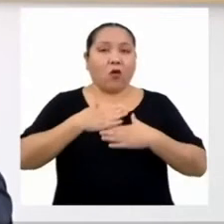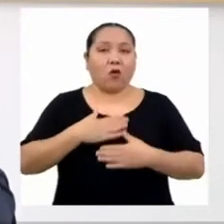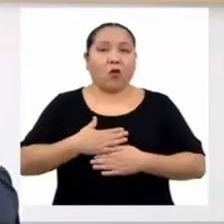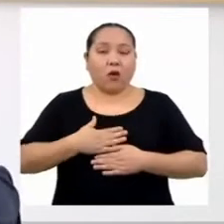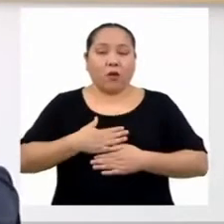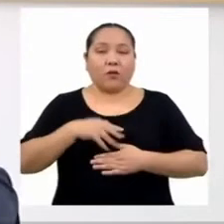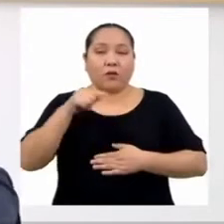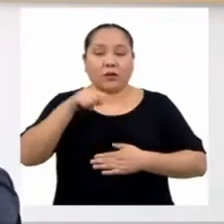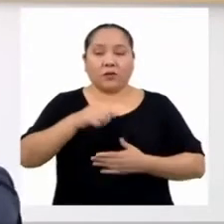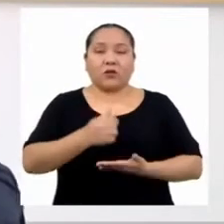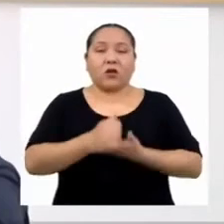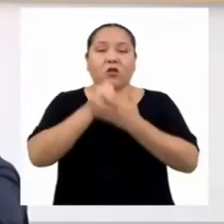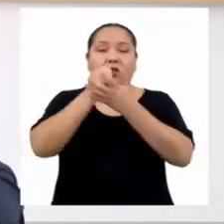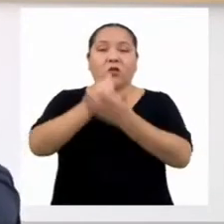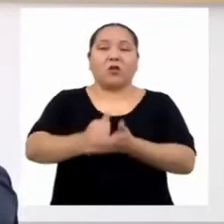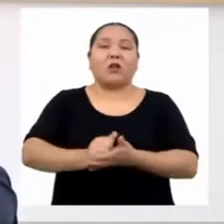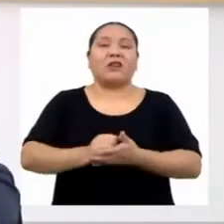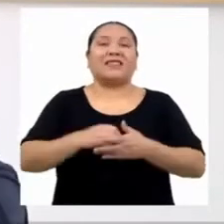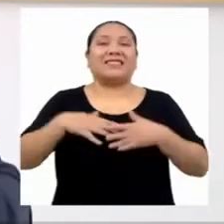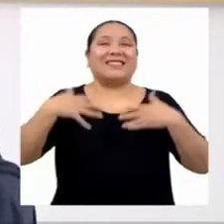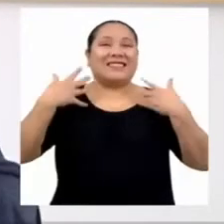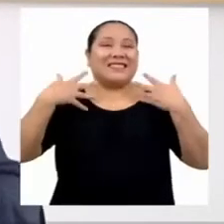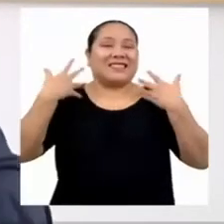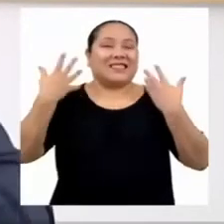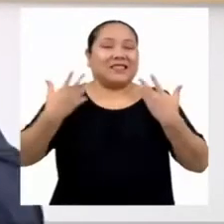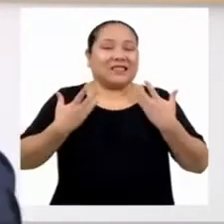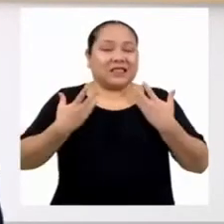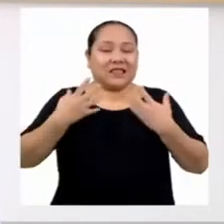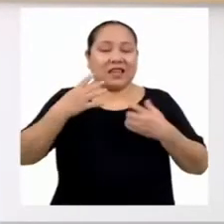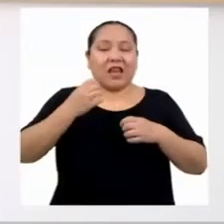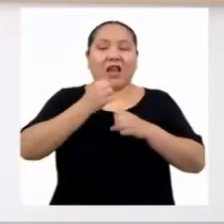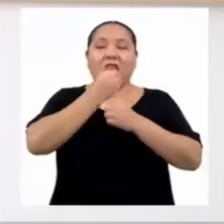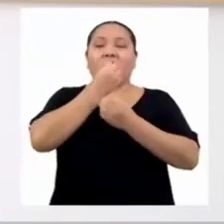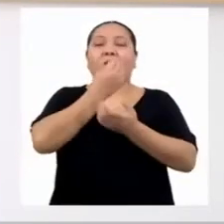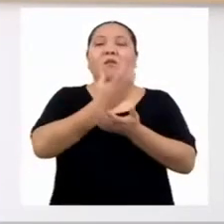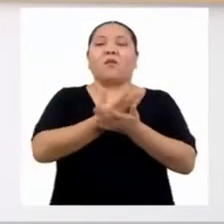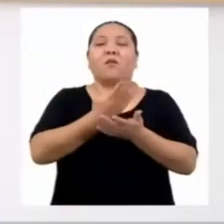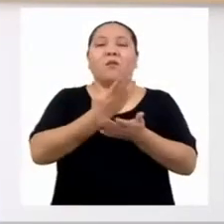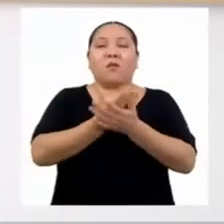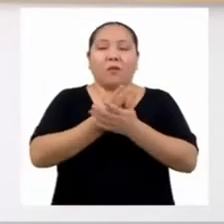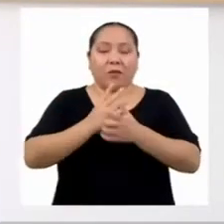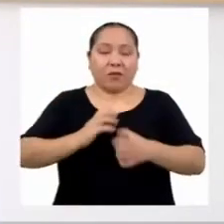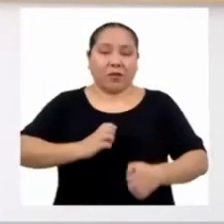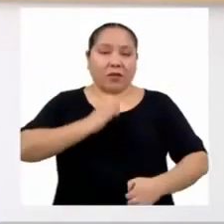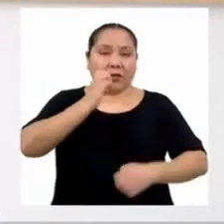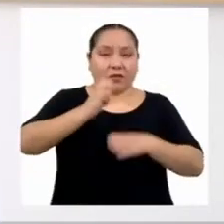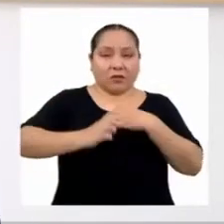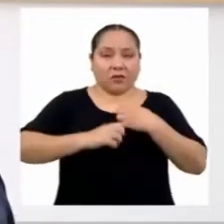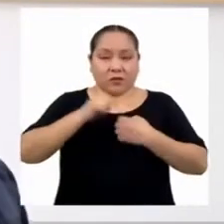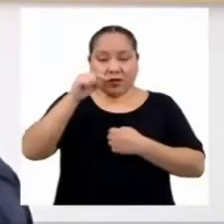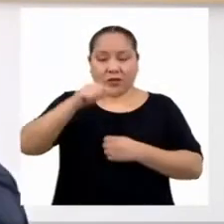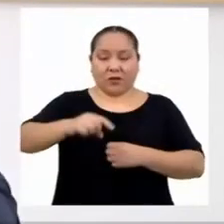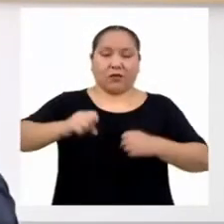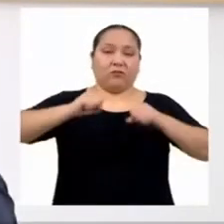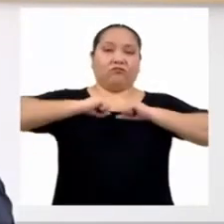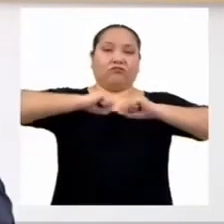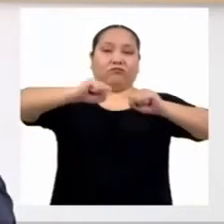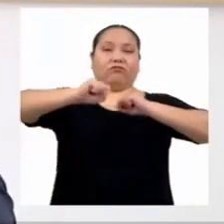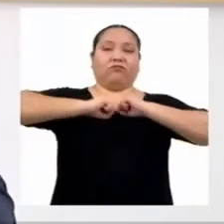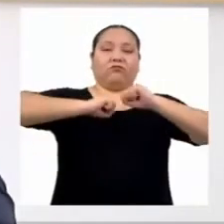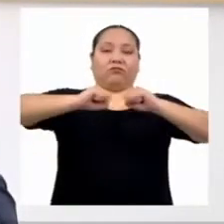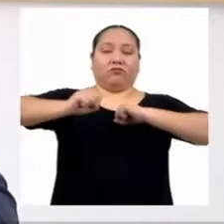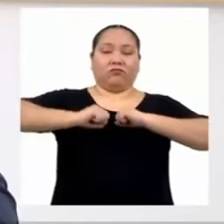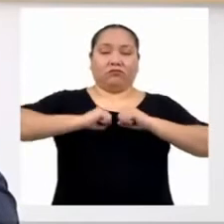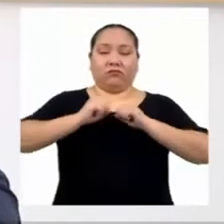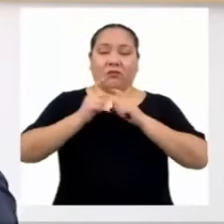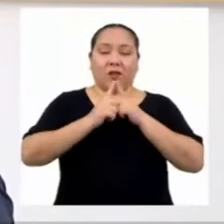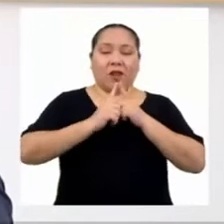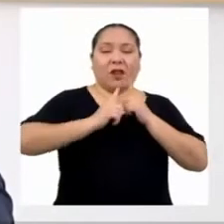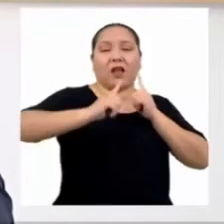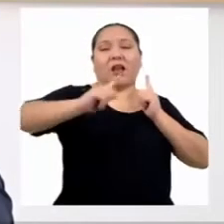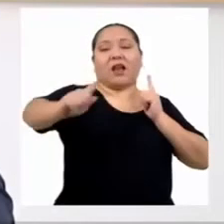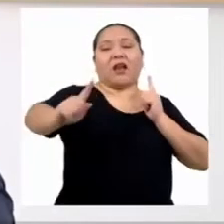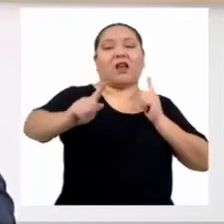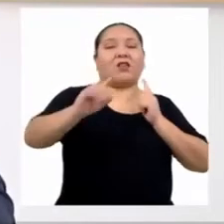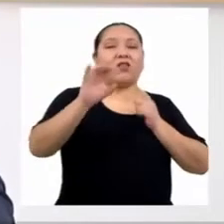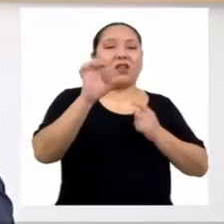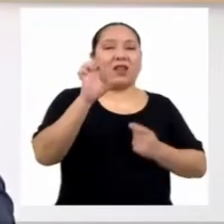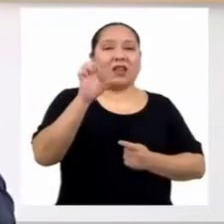que contribuyen a fomentar el buen humor y el bienestar emocional. La actividad física y el deporte nos ayudan a alejarnos del estrés